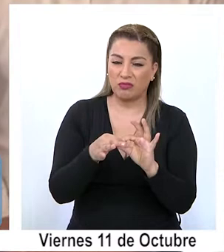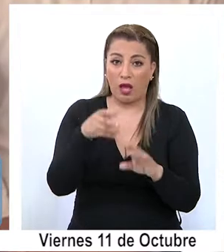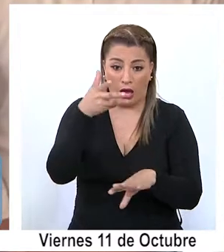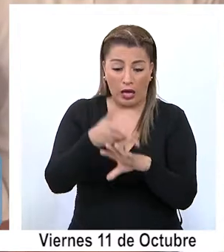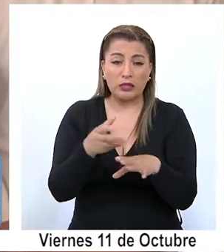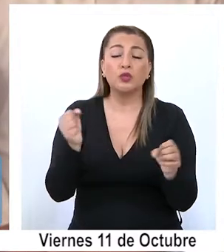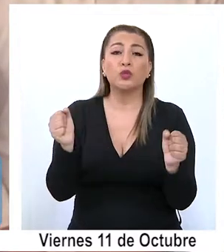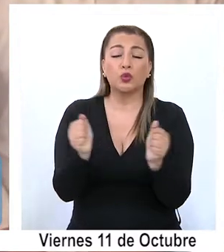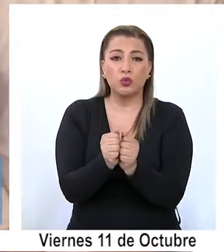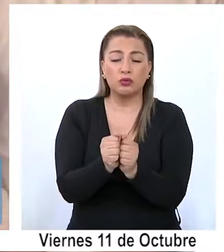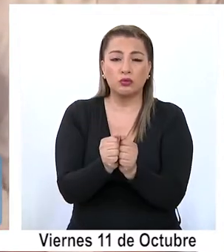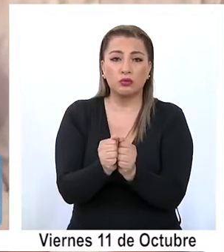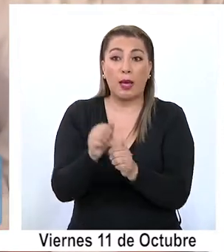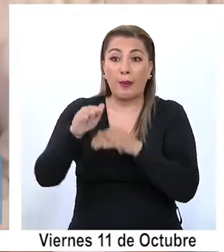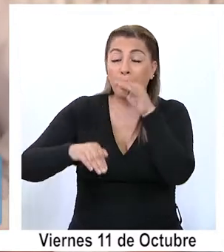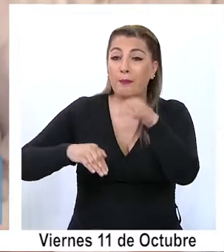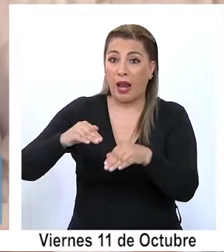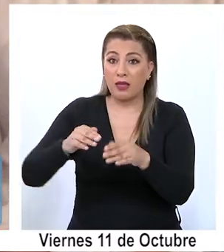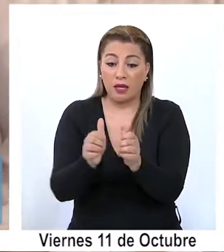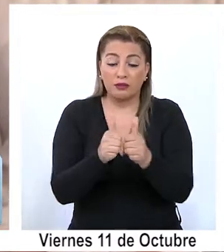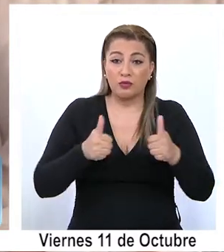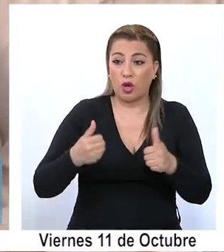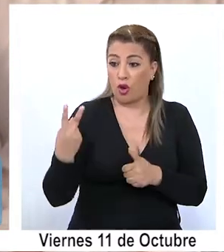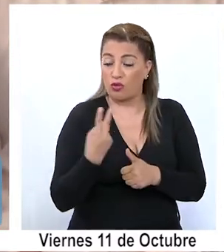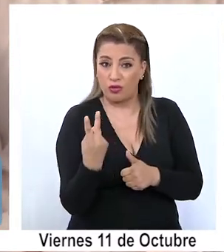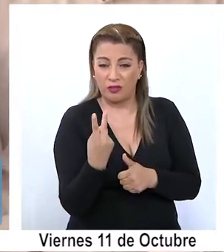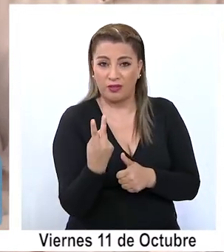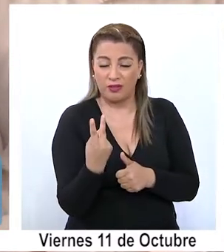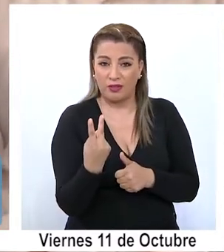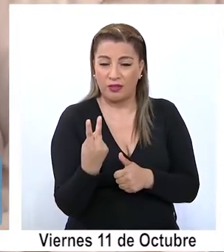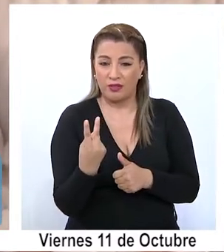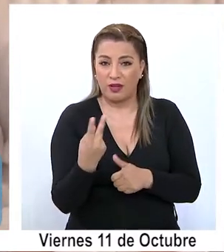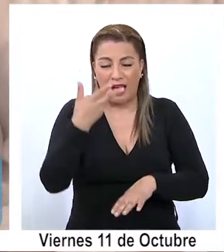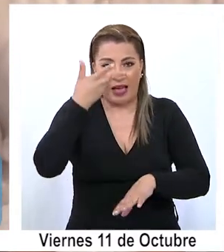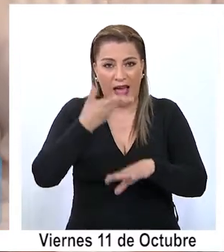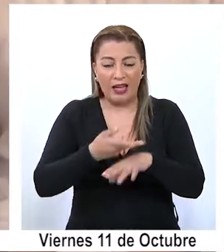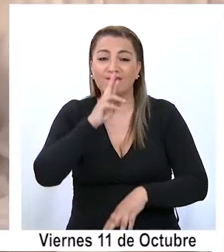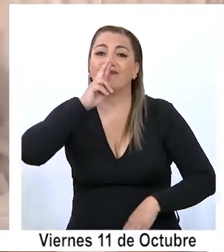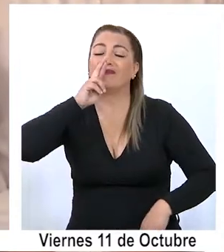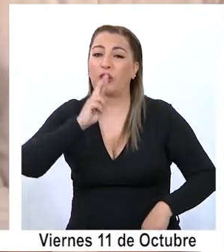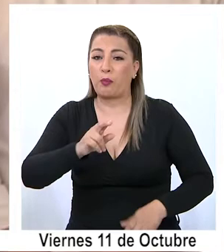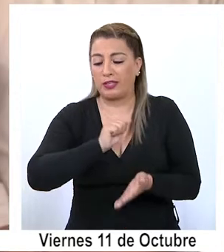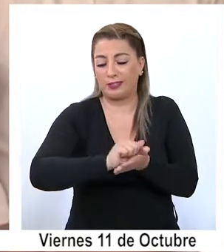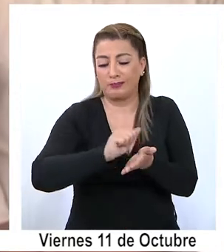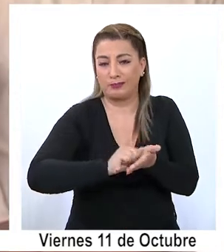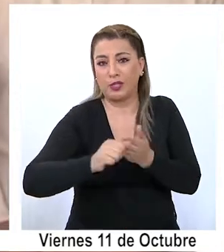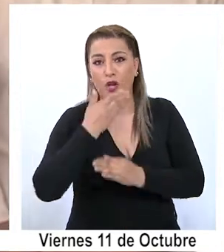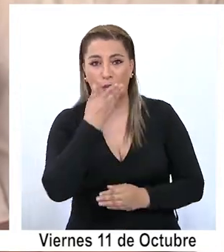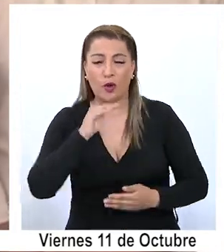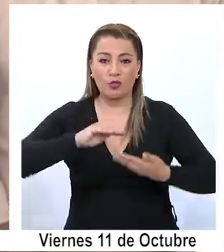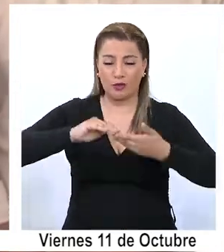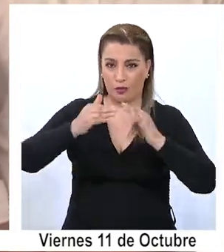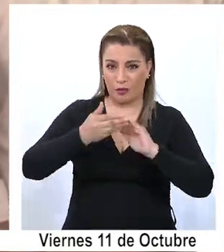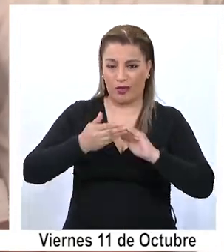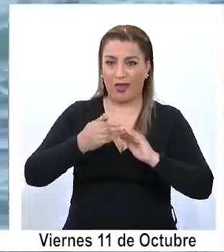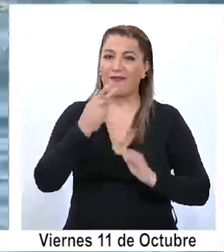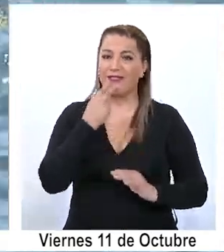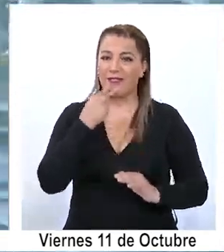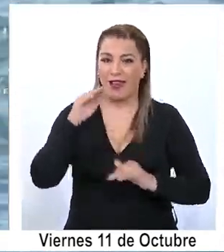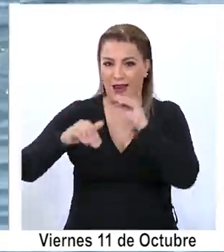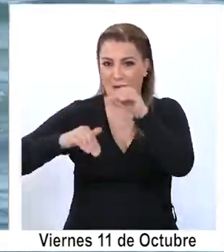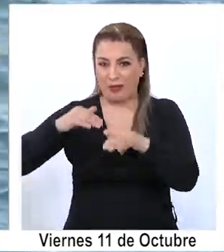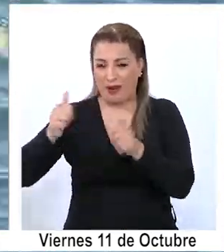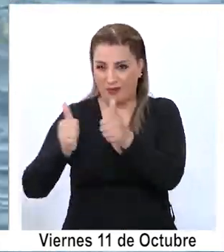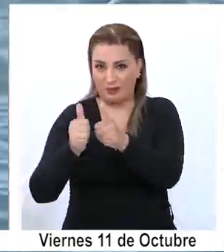equipo, caletas, autoridades. Y de ahí sacaremos un resultado que va a ser para lo mejor para la comunidad del borde costero.